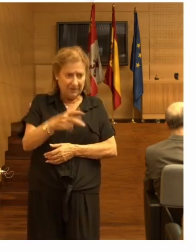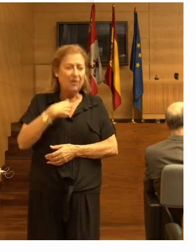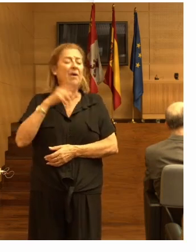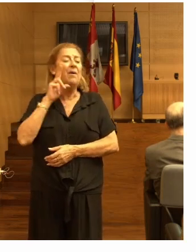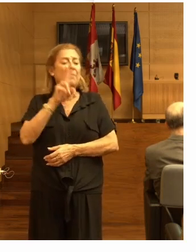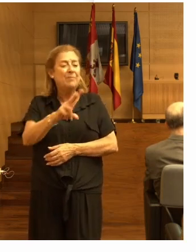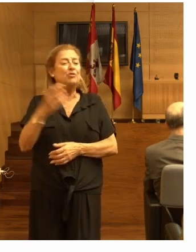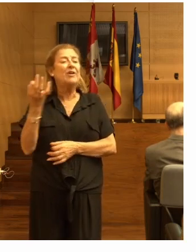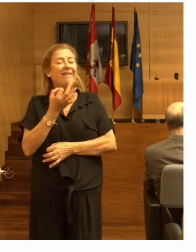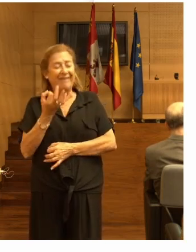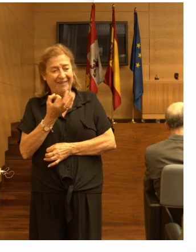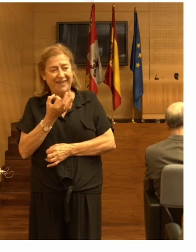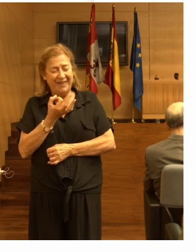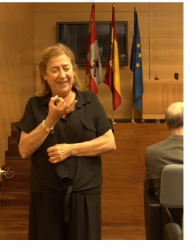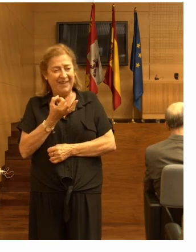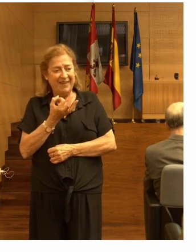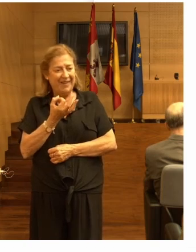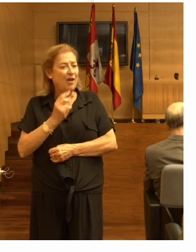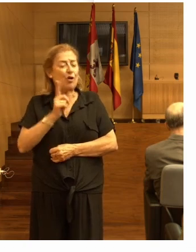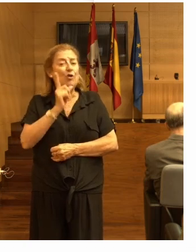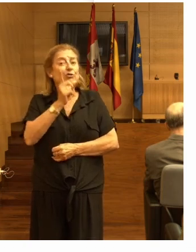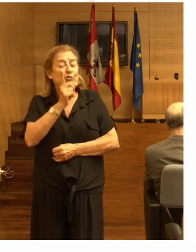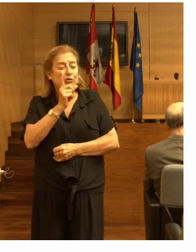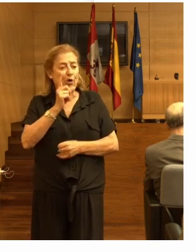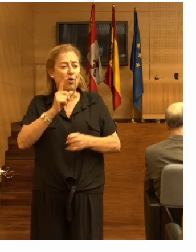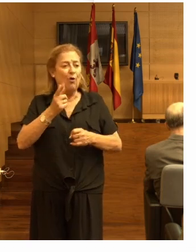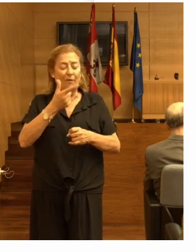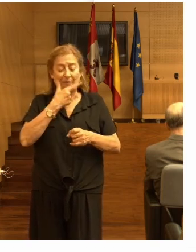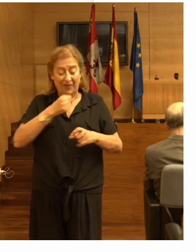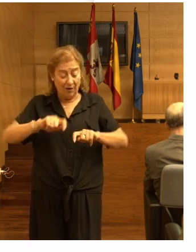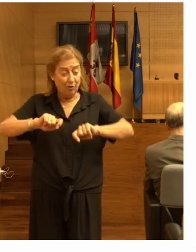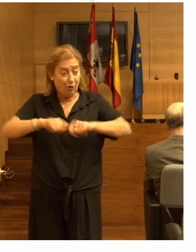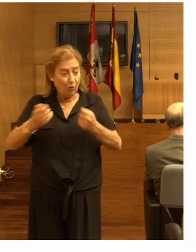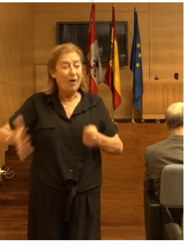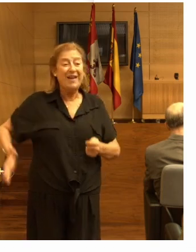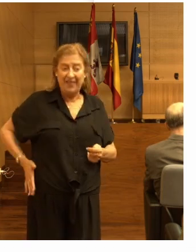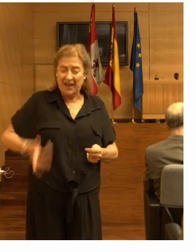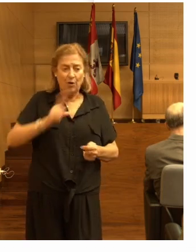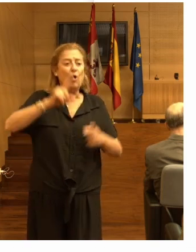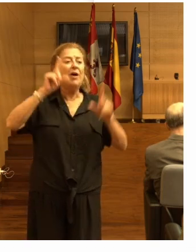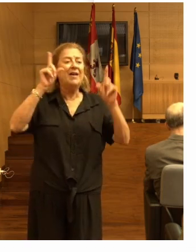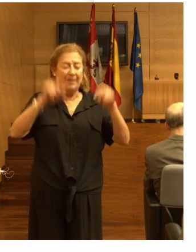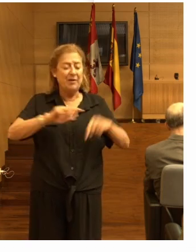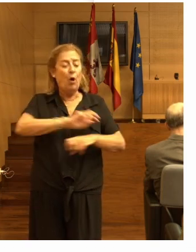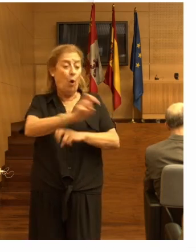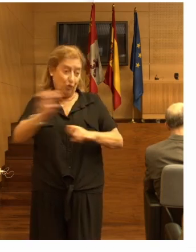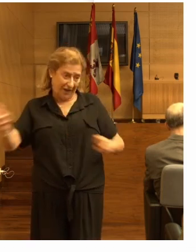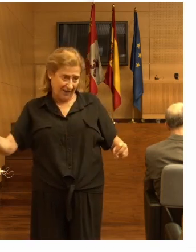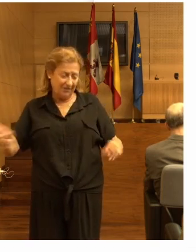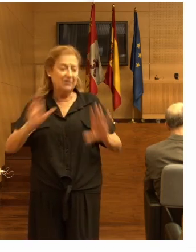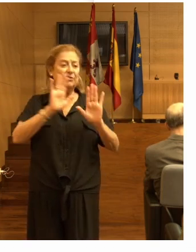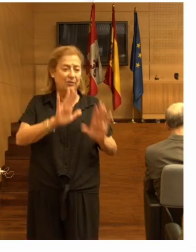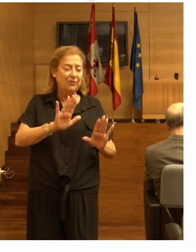no solamente pasa en las fracturas de cadera, sino también en otras. Entonces,